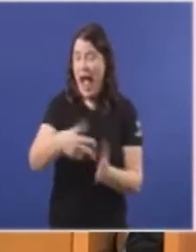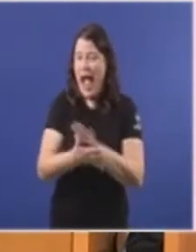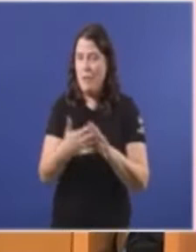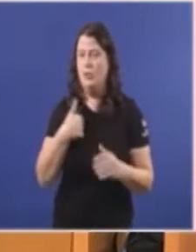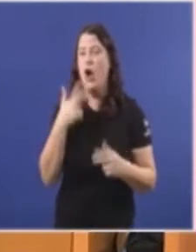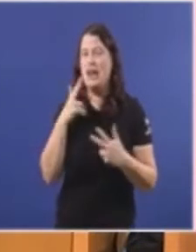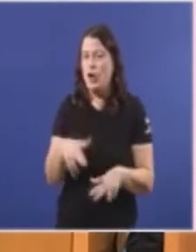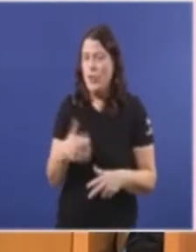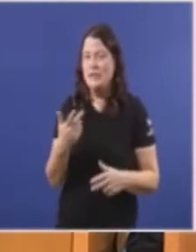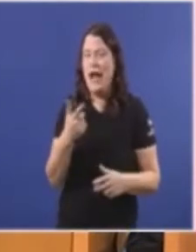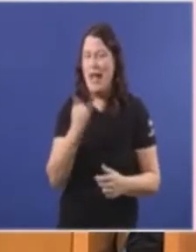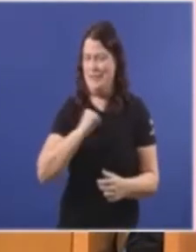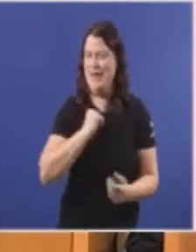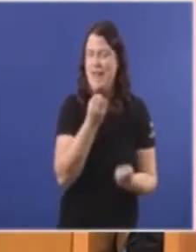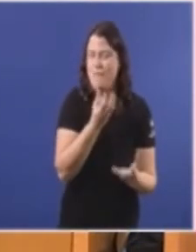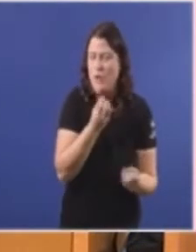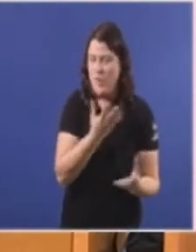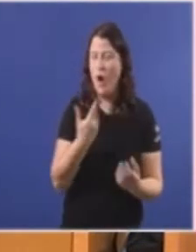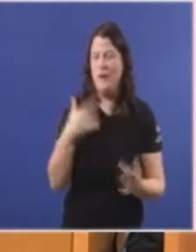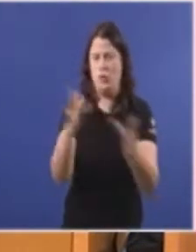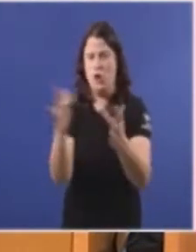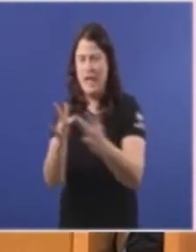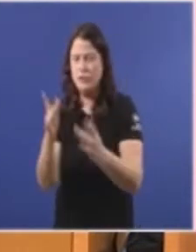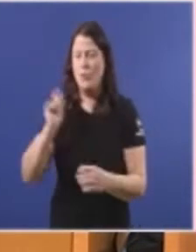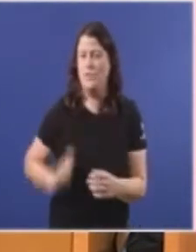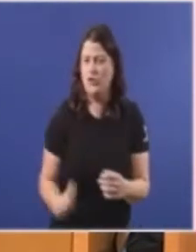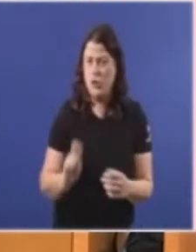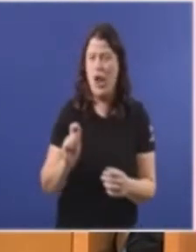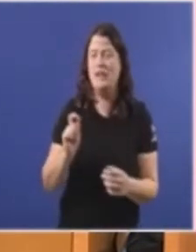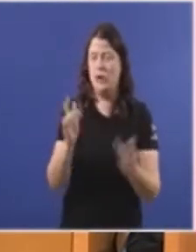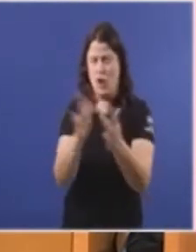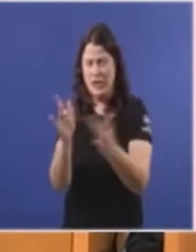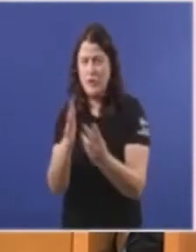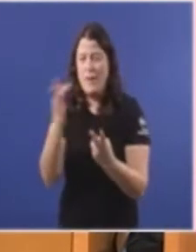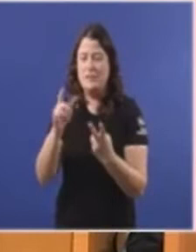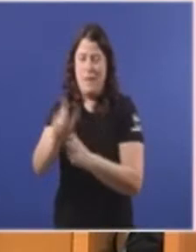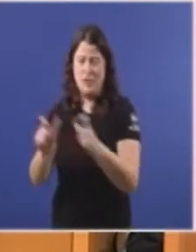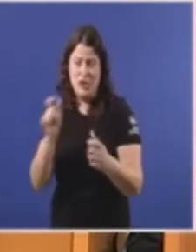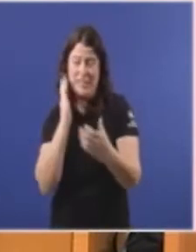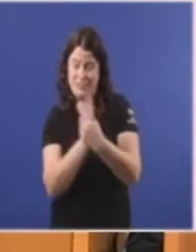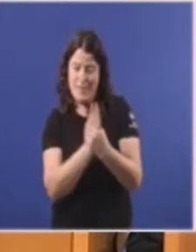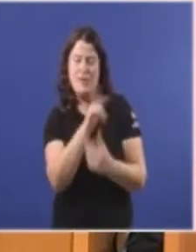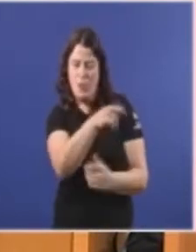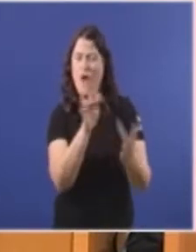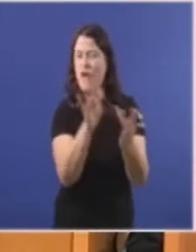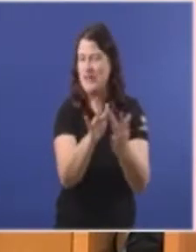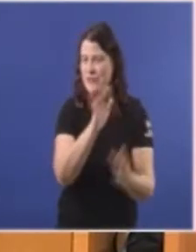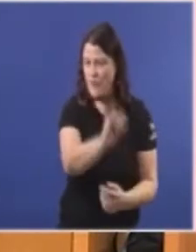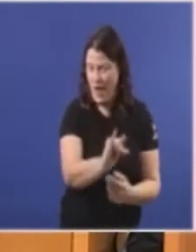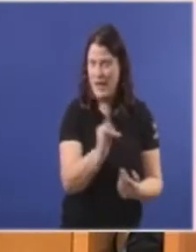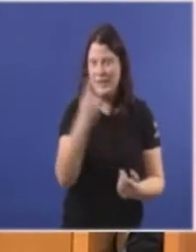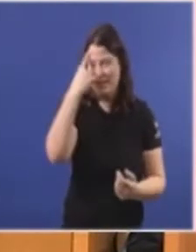Feijó Que ten información Que fala Cos propios profesionais E cos propios Persoas Que están Detrás do expediente Está contando Como